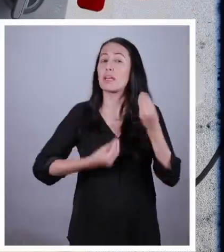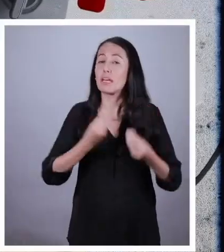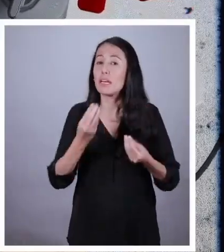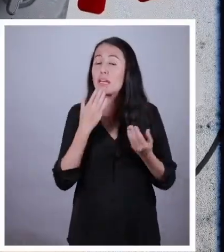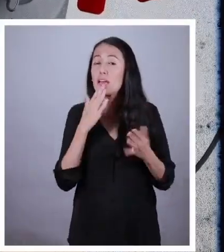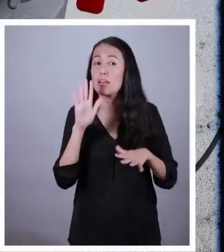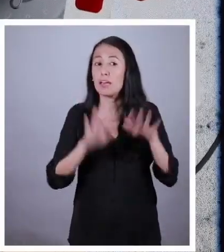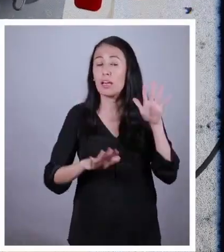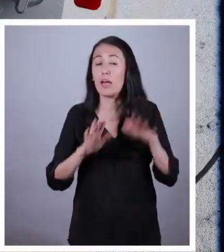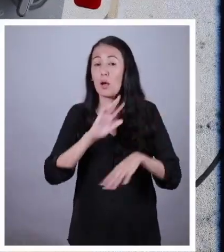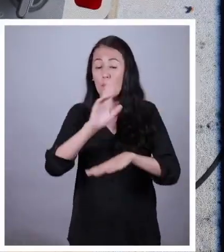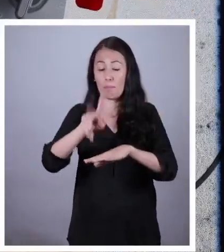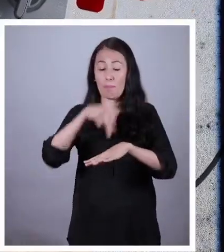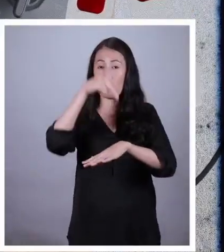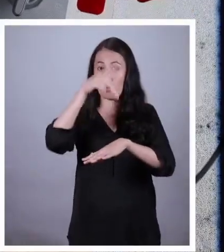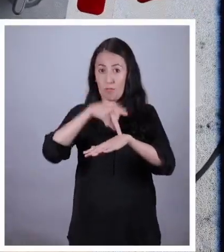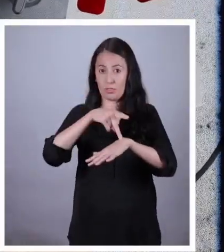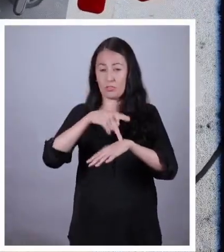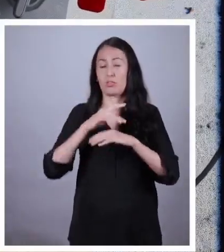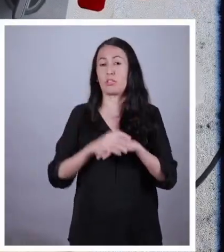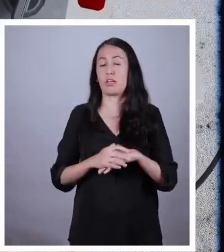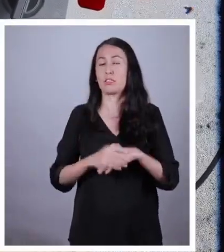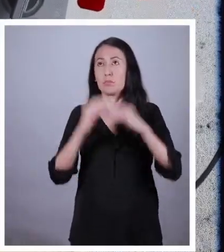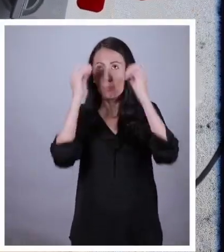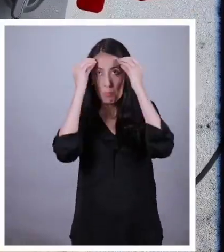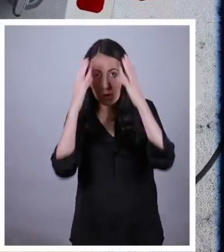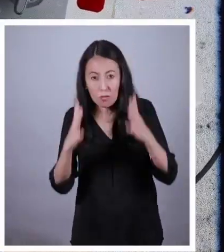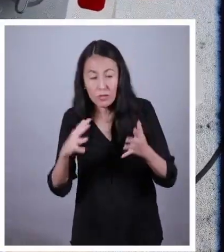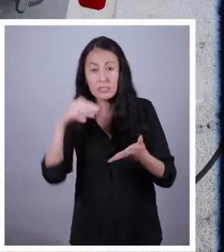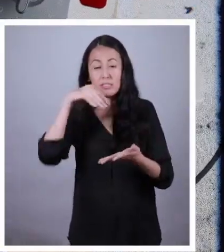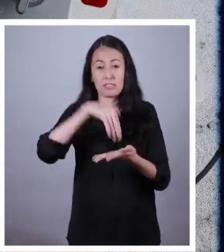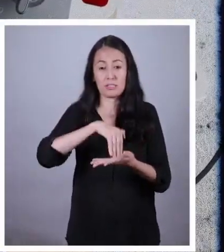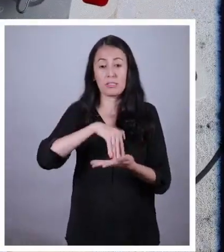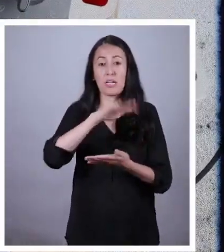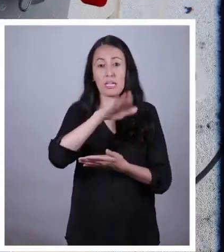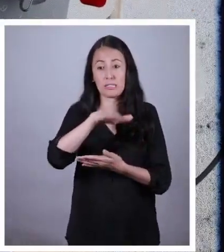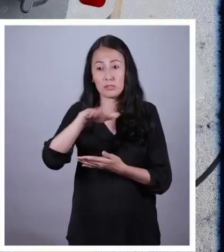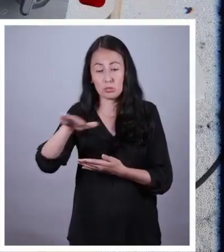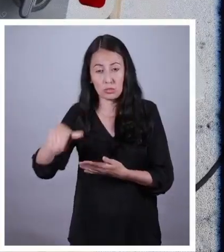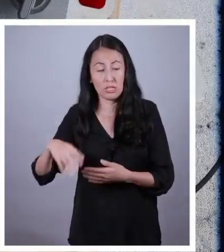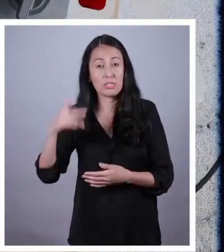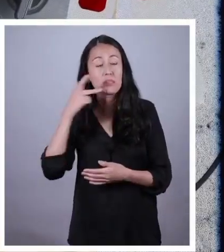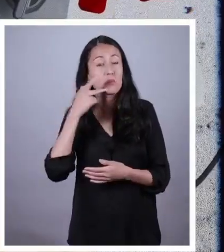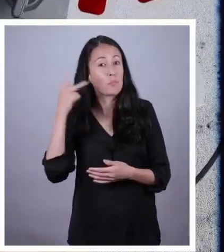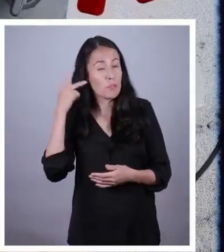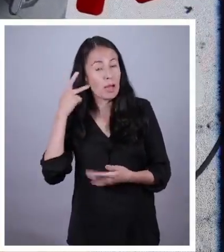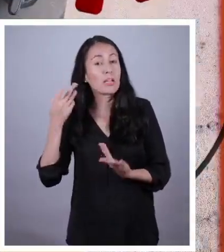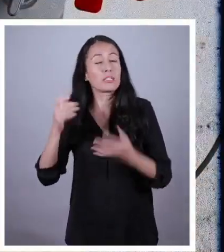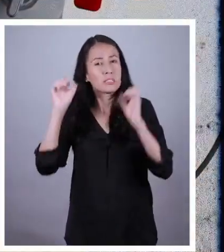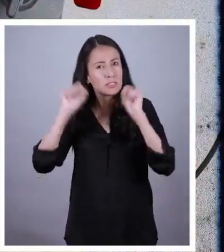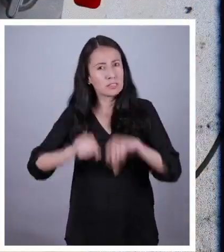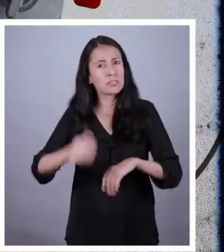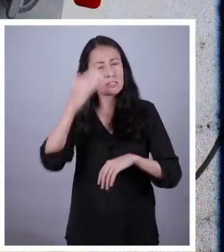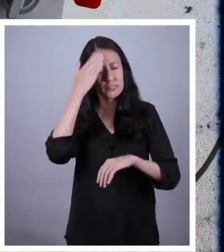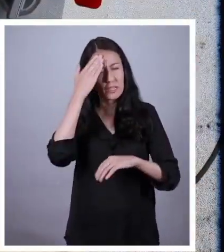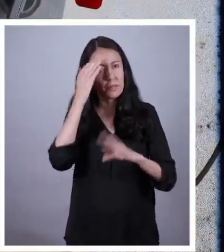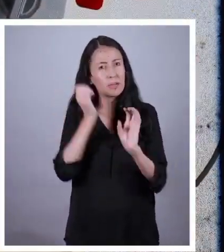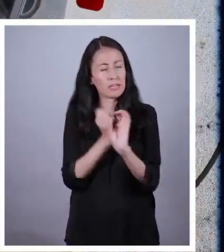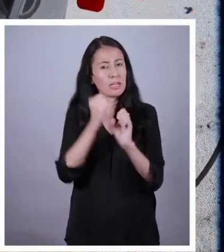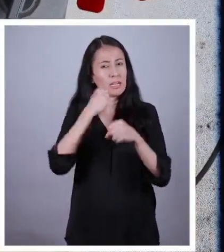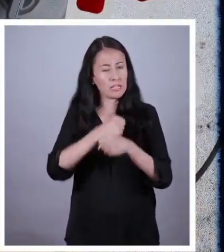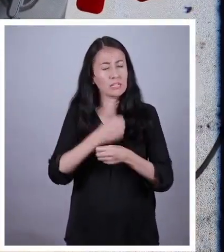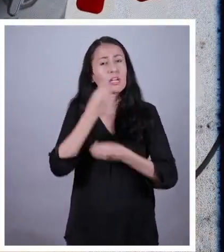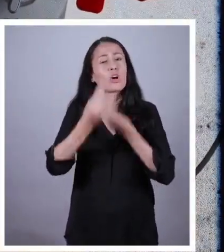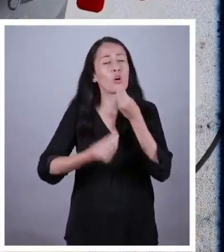docentes, profesionales no docentes, alumnos e incluso los padres y madres Desde los hogares sepan qué deben hacer, cómo